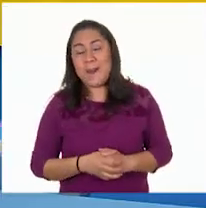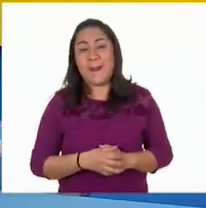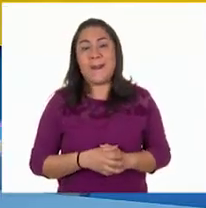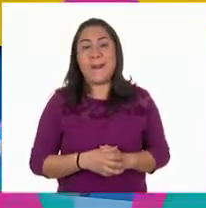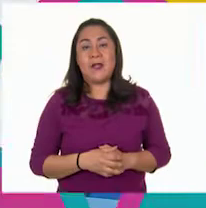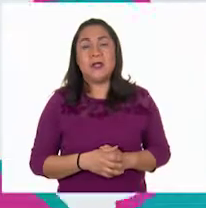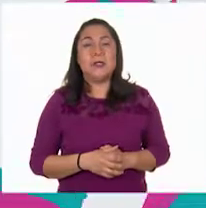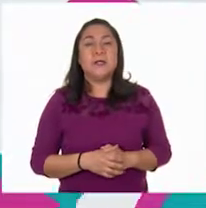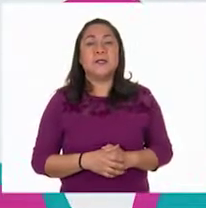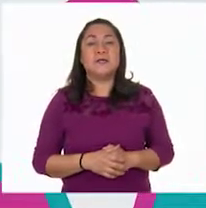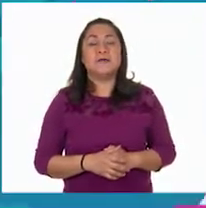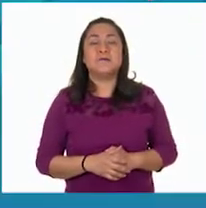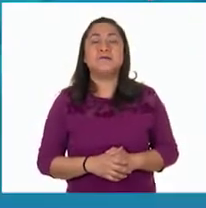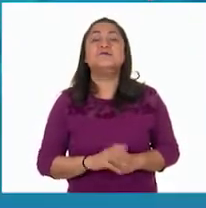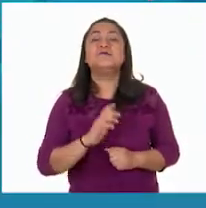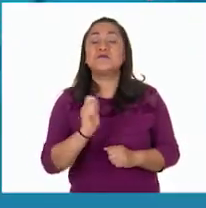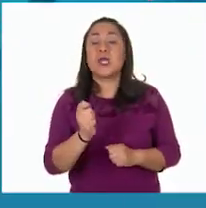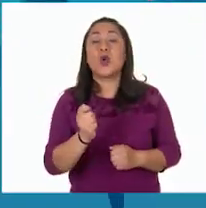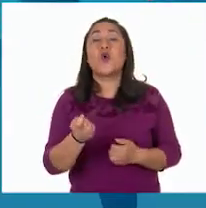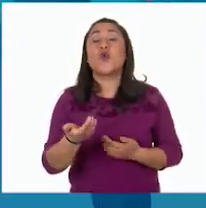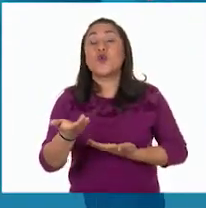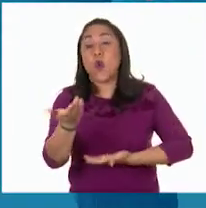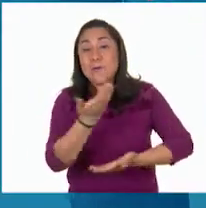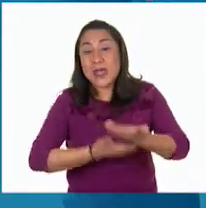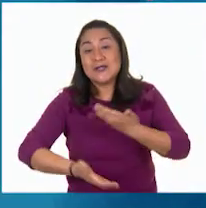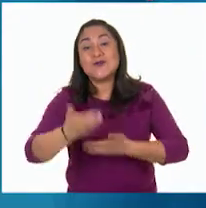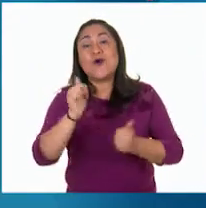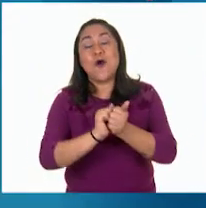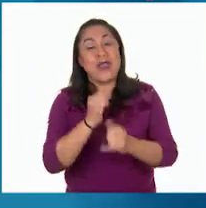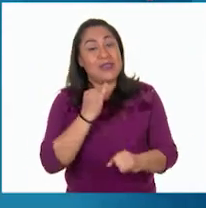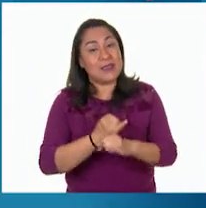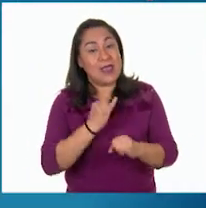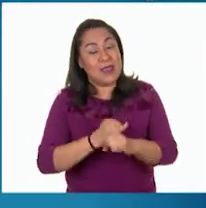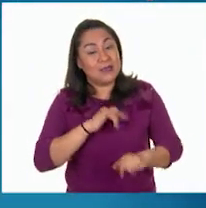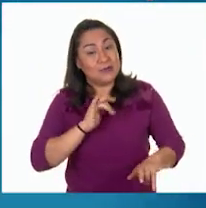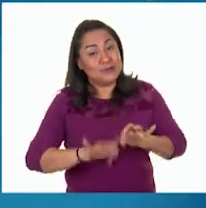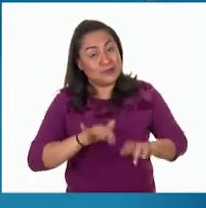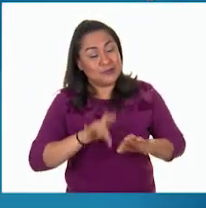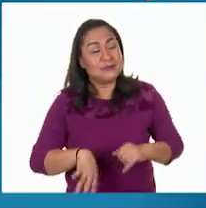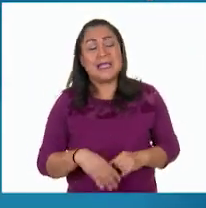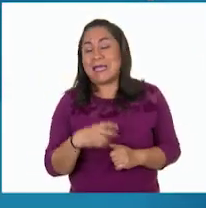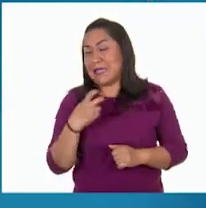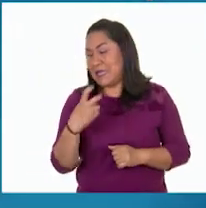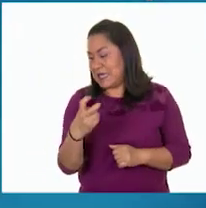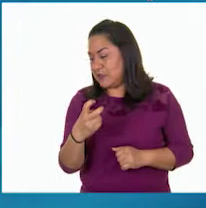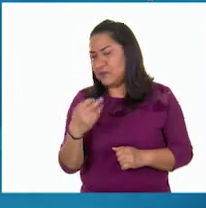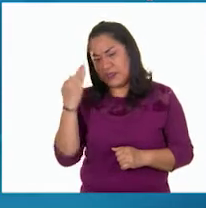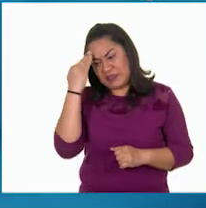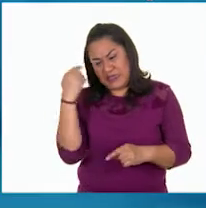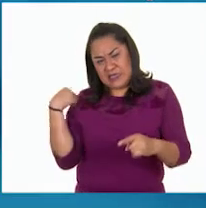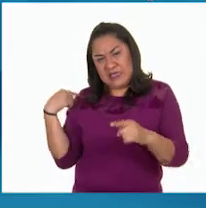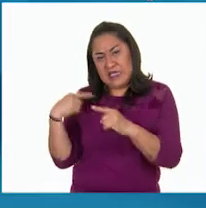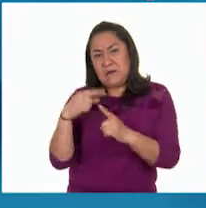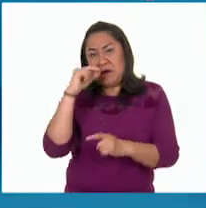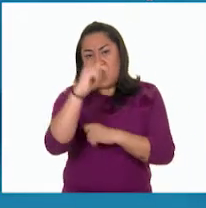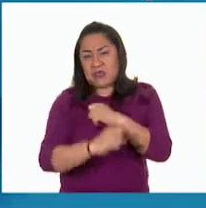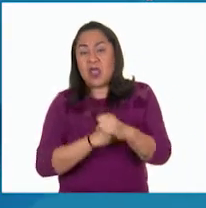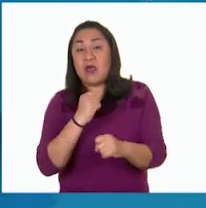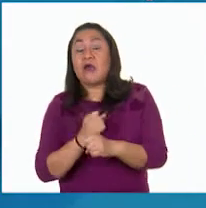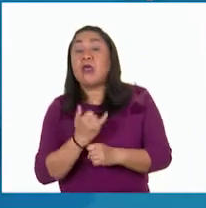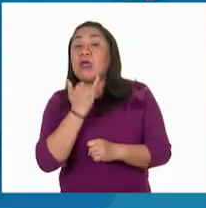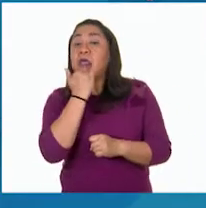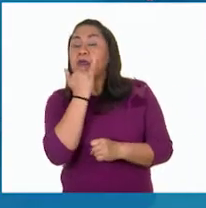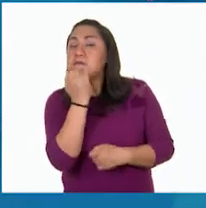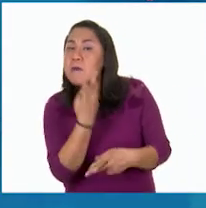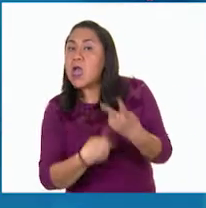¿Es el comercio electrónico? Así es. Fíjate que en las últimas dos décadas ha aumentado